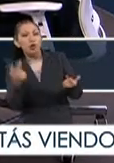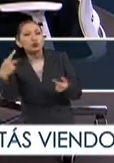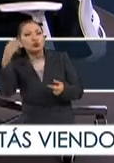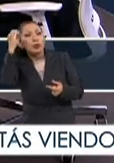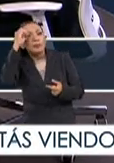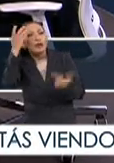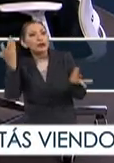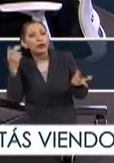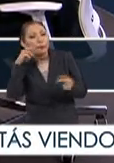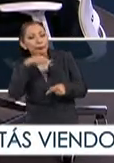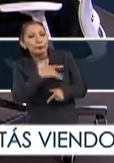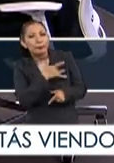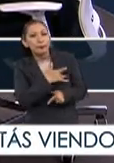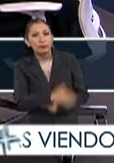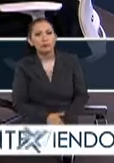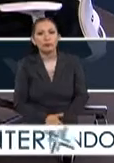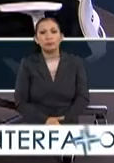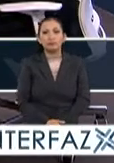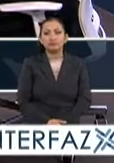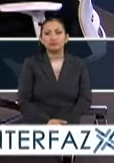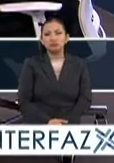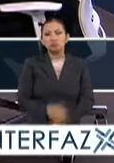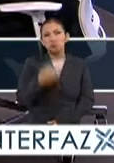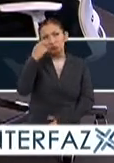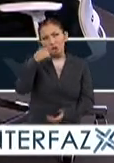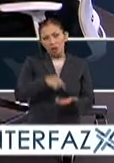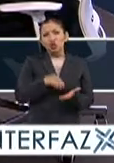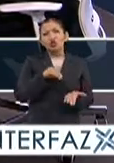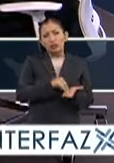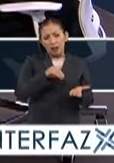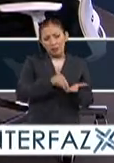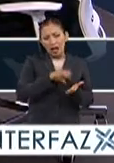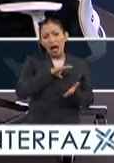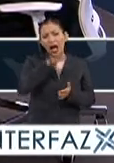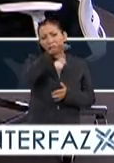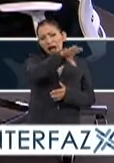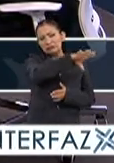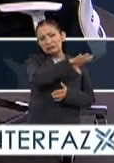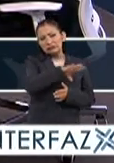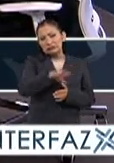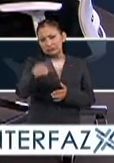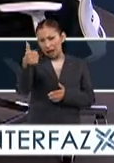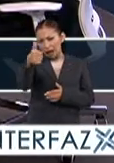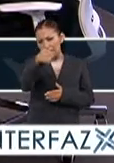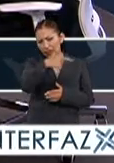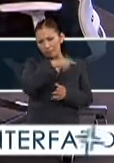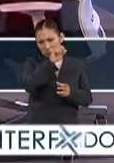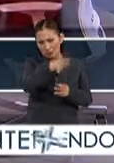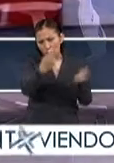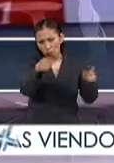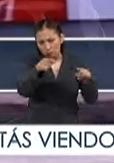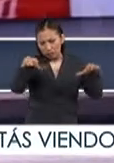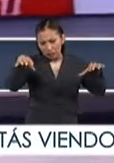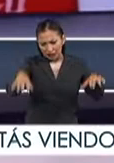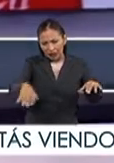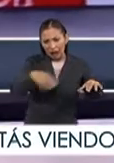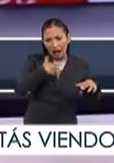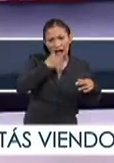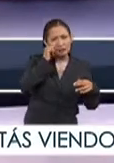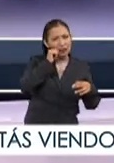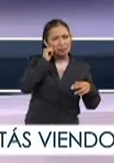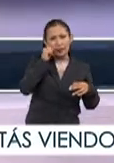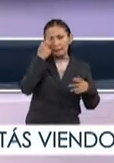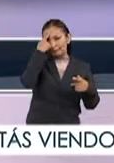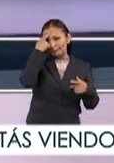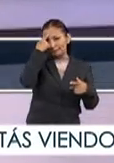tu percepción al respecto Yo creo que subsisten varias escenas dentro de cada una de estas corrientes musicales alguna que siempre